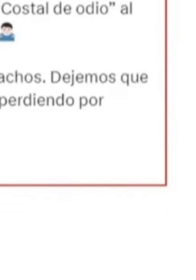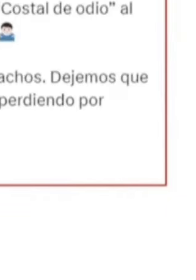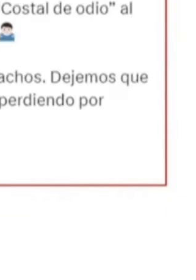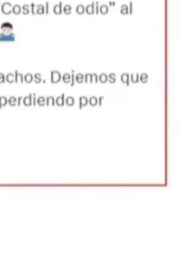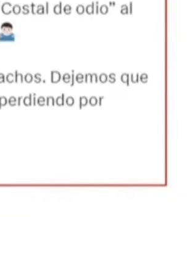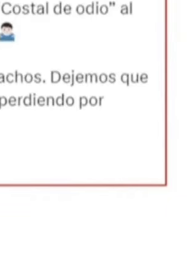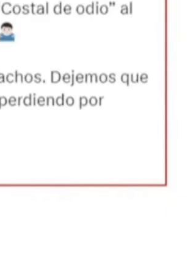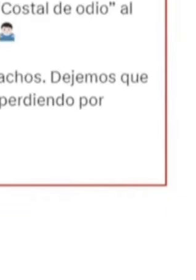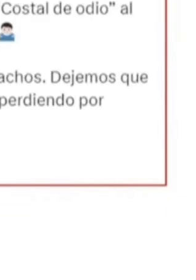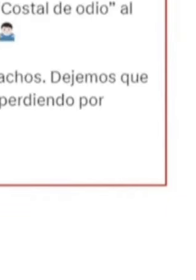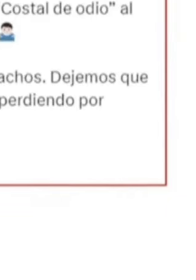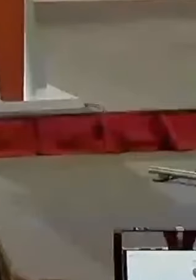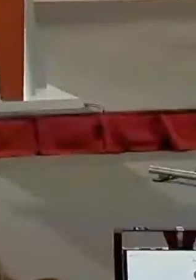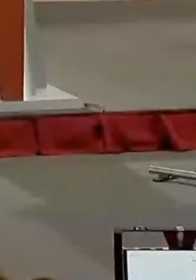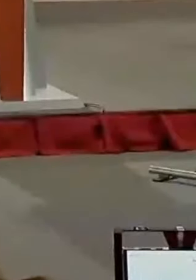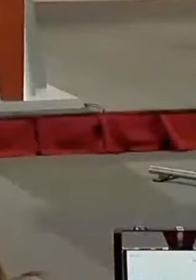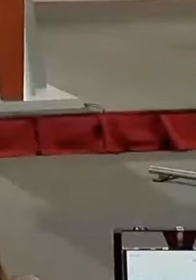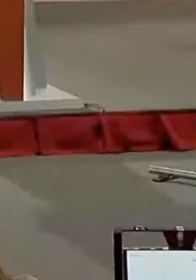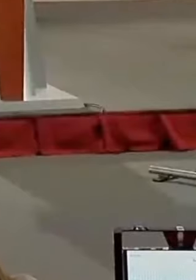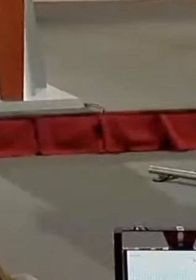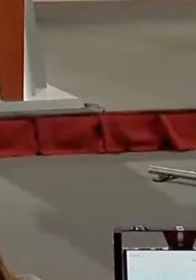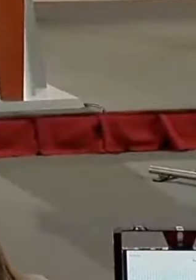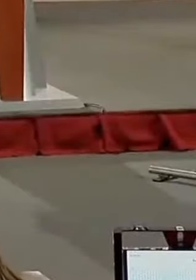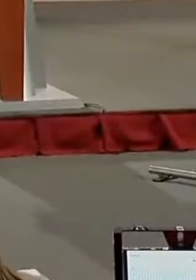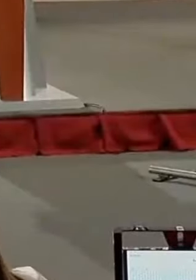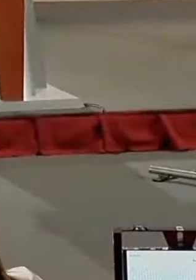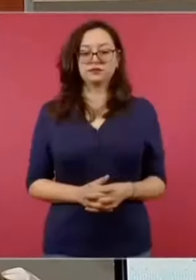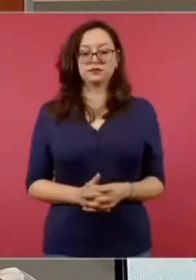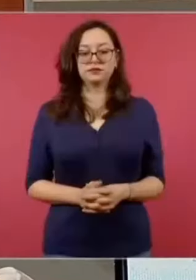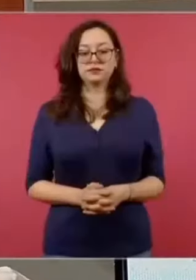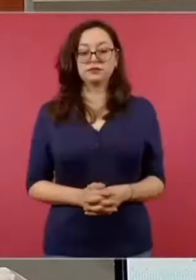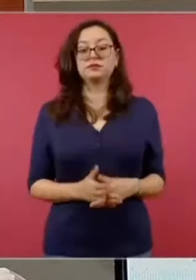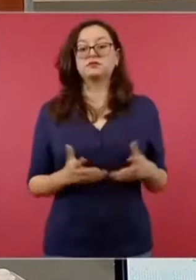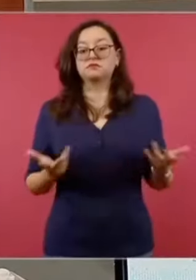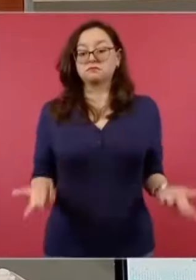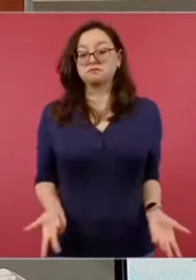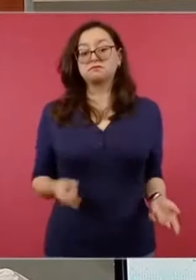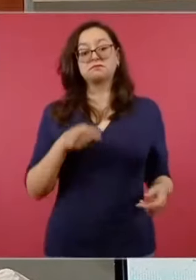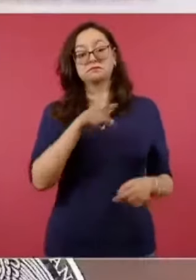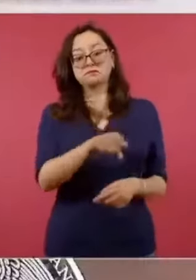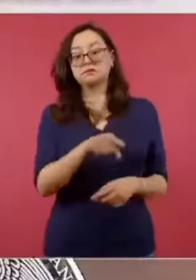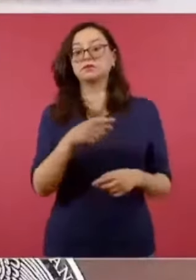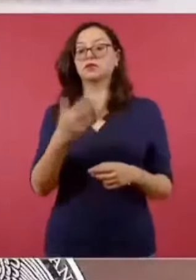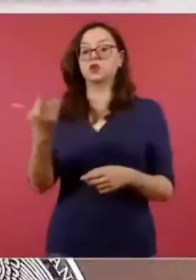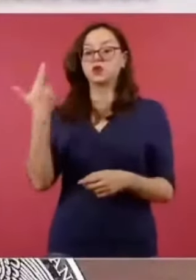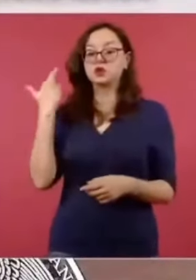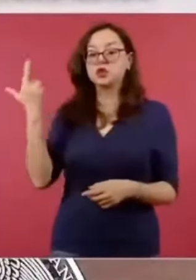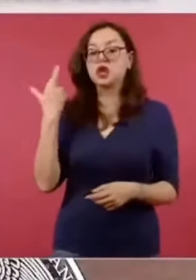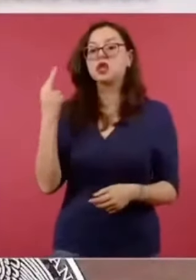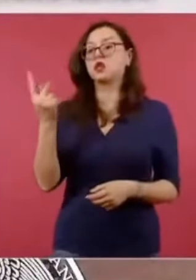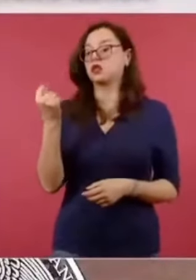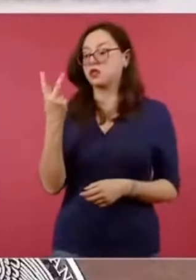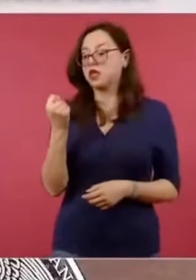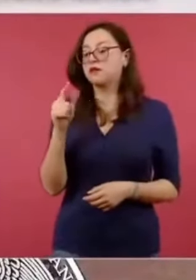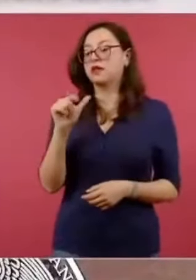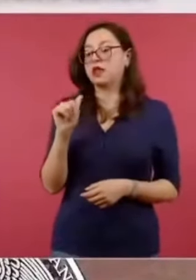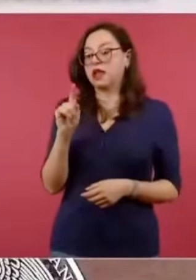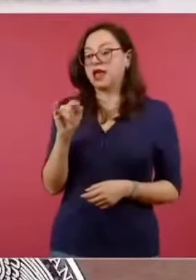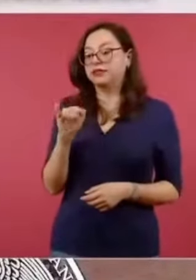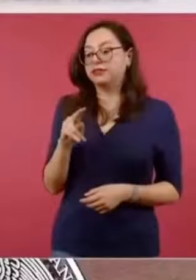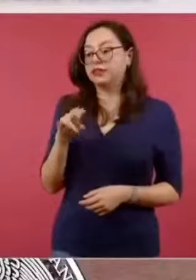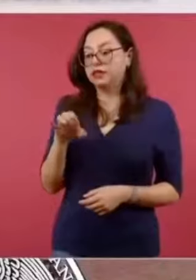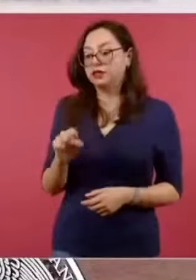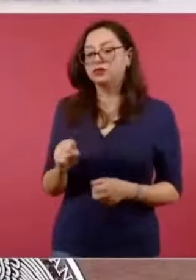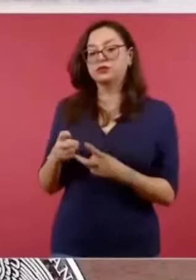Bueno, en todos se equivocaron. En las mesas de discusión, en Foro TV, Radio Fórmula, Latinus, Televisa, TV